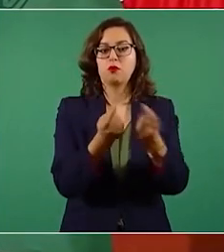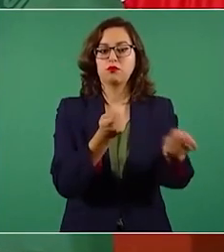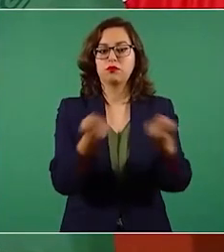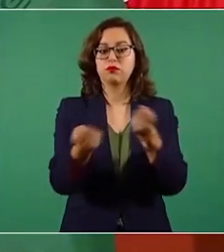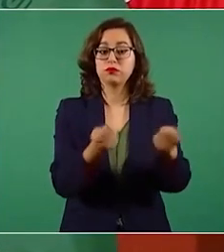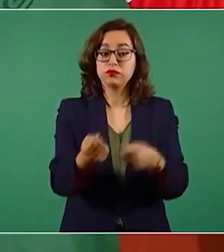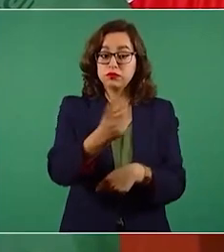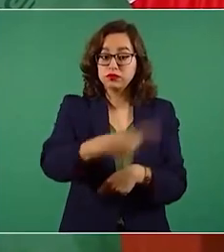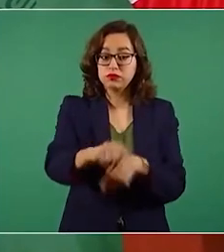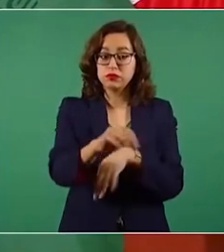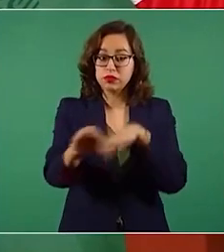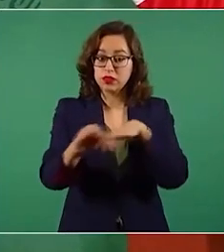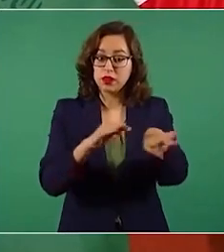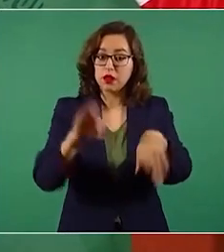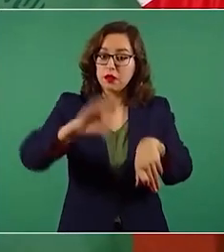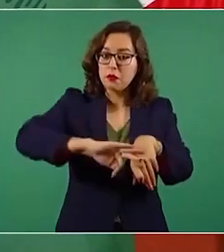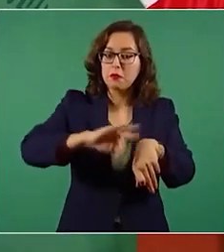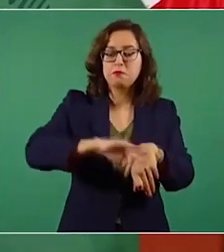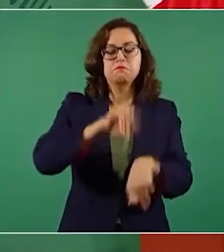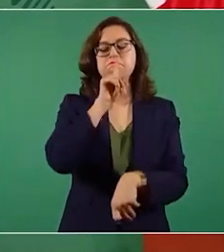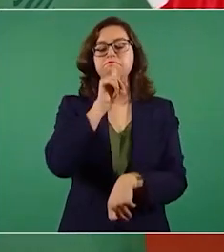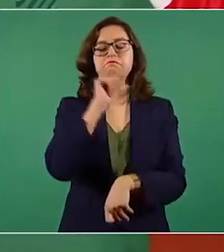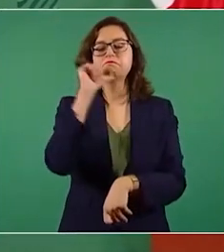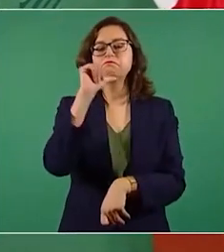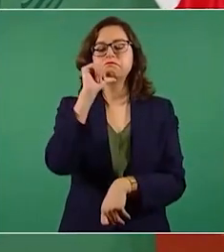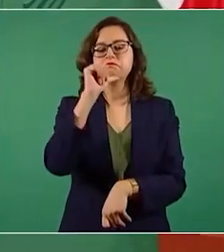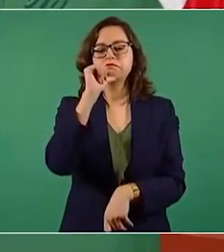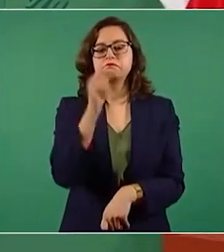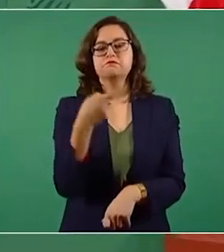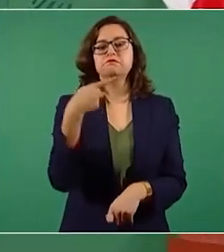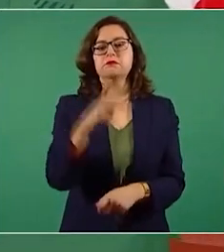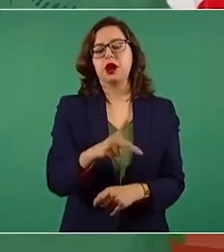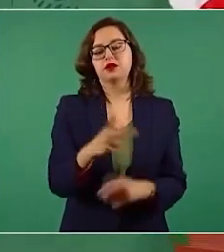farmacéuticas, pero tenían muchas influencias,